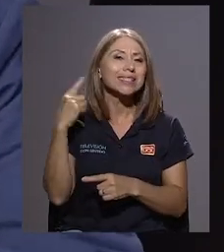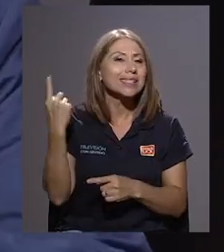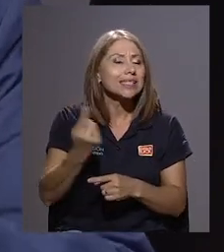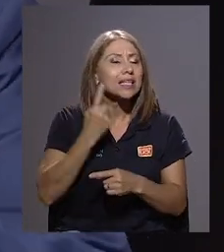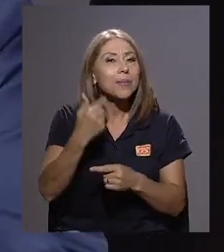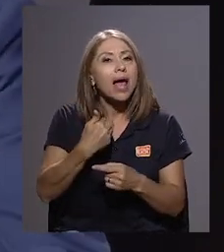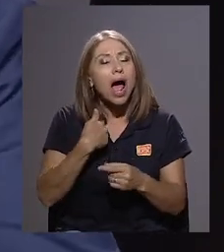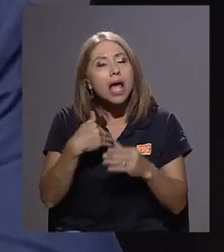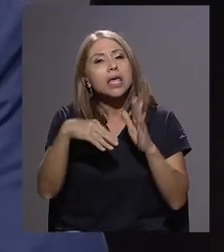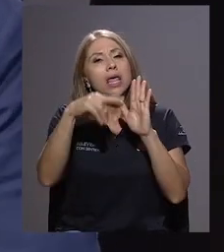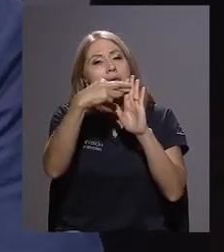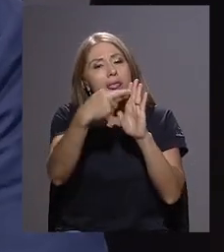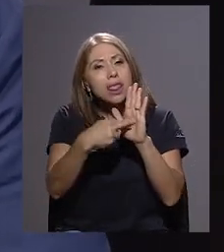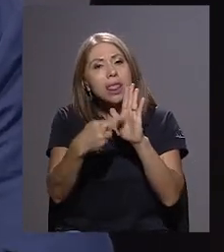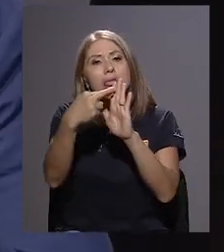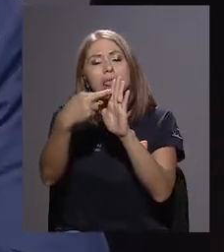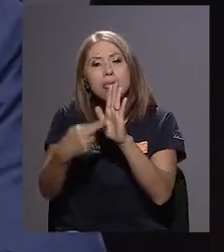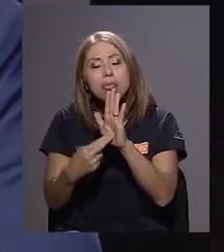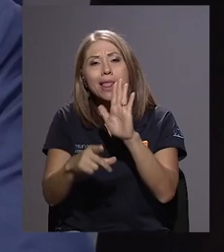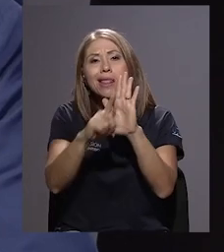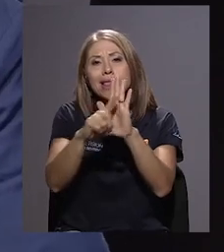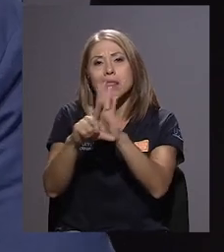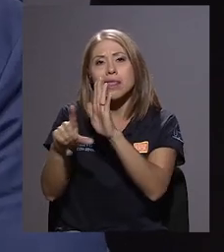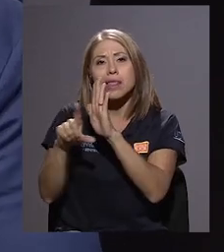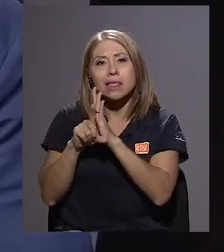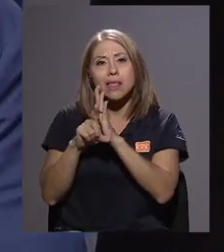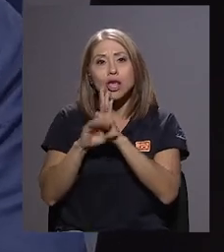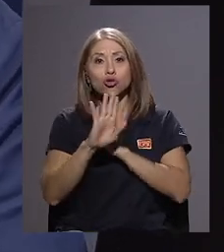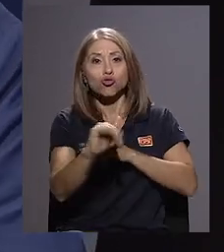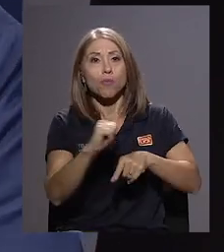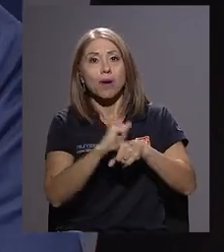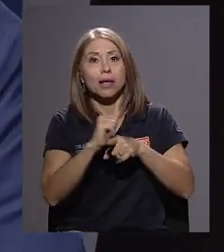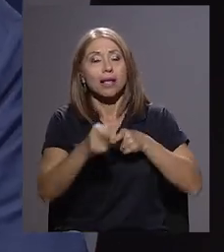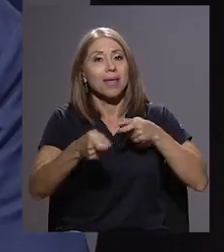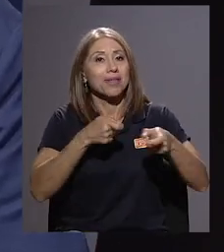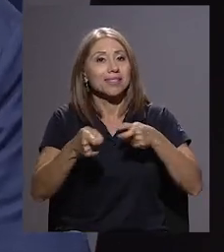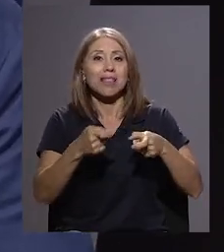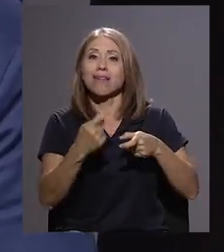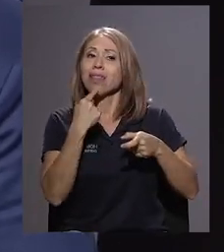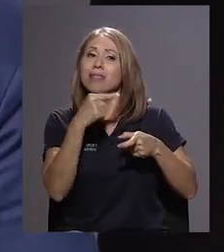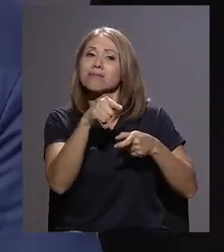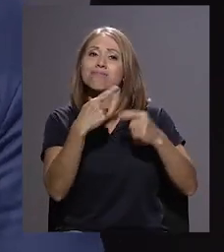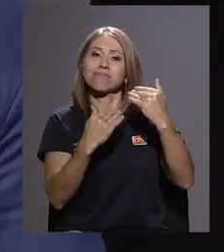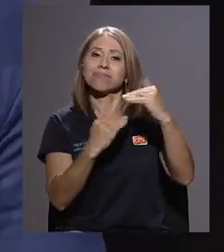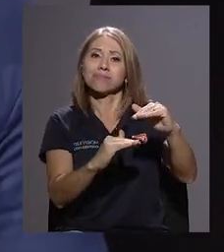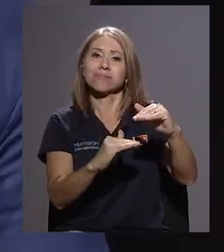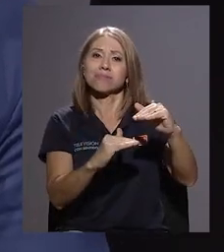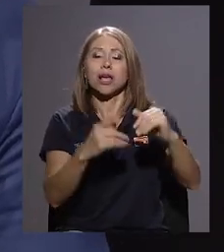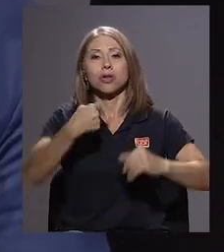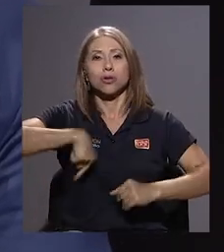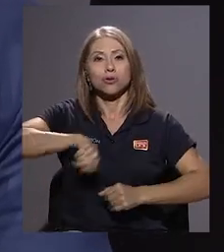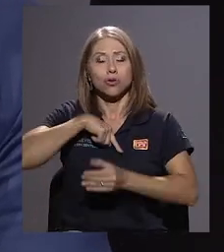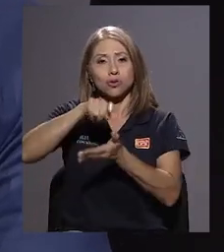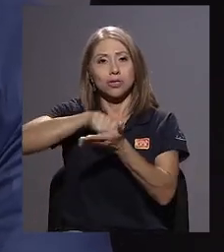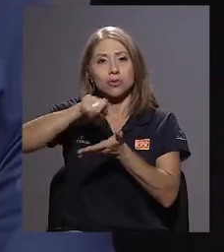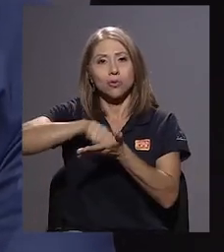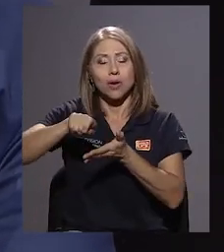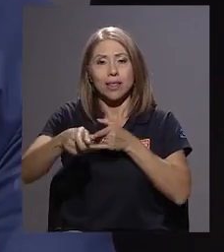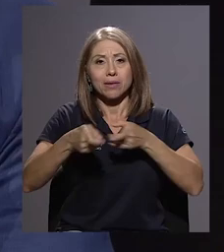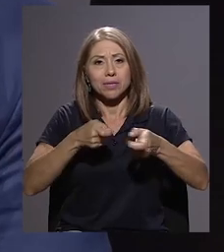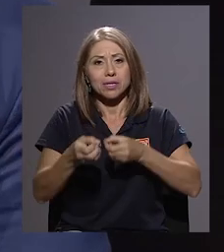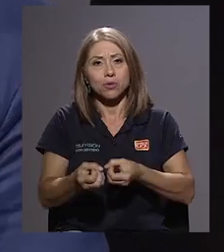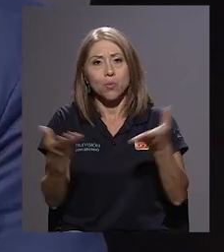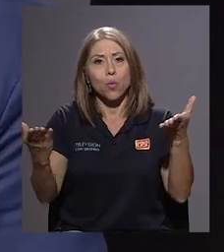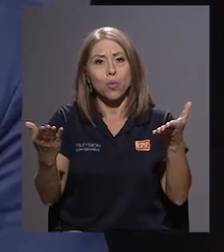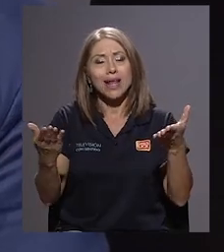jurídico, su práctica administrativa le limita el poder hacerlo. Entonces, parte de los estudios que hacemos en Escuela de Administración Pública es